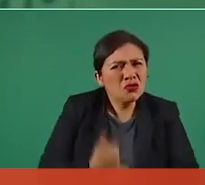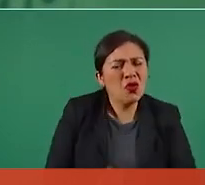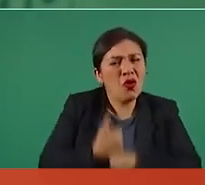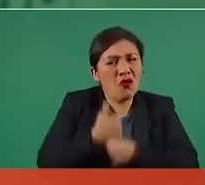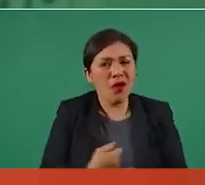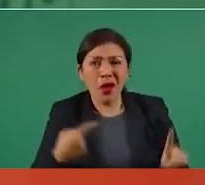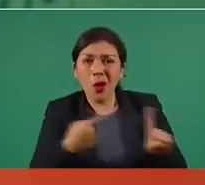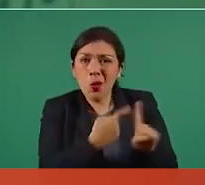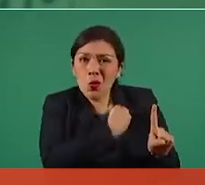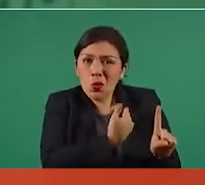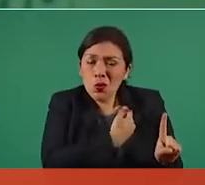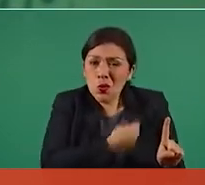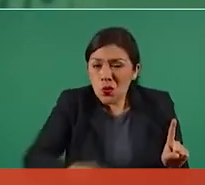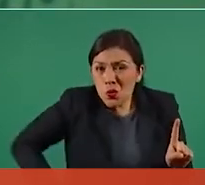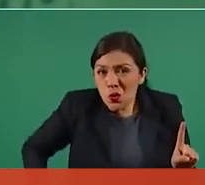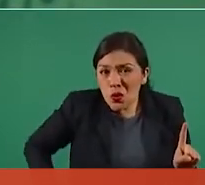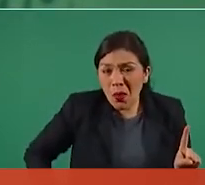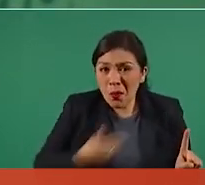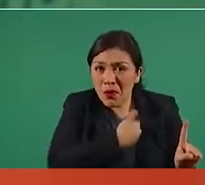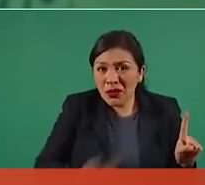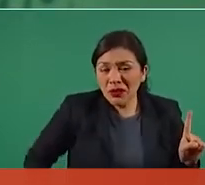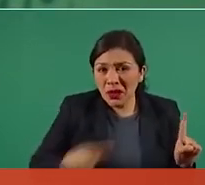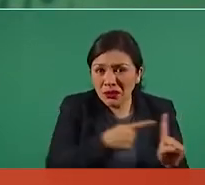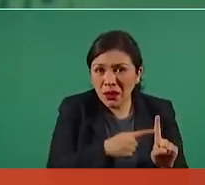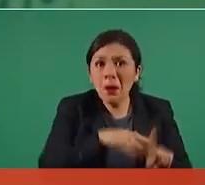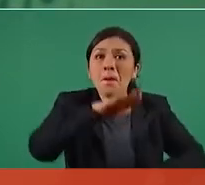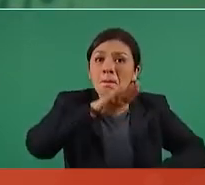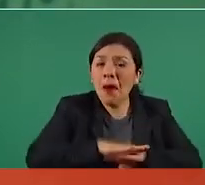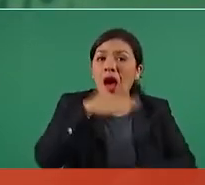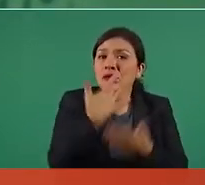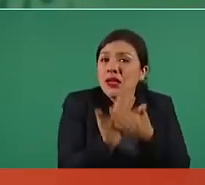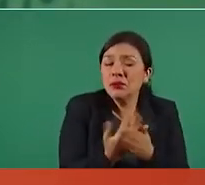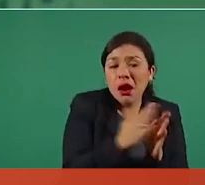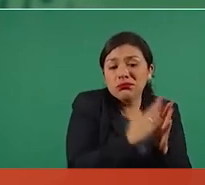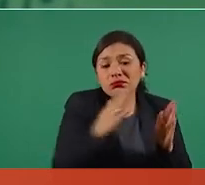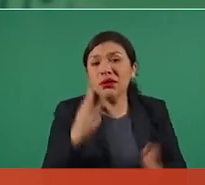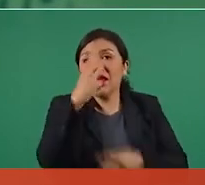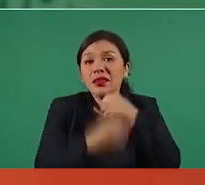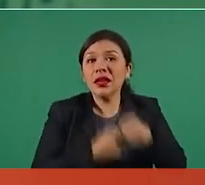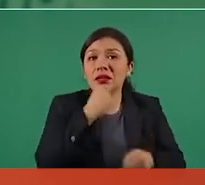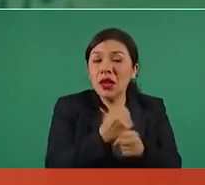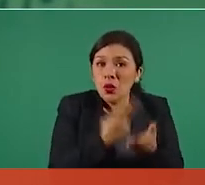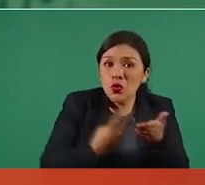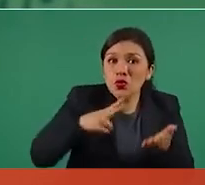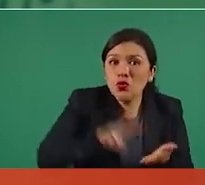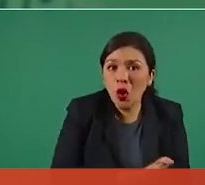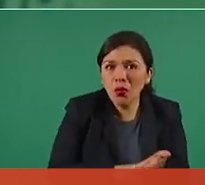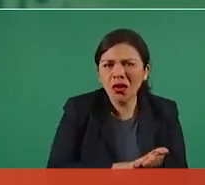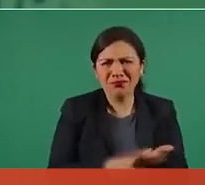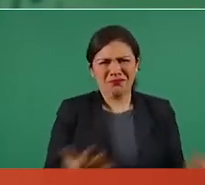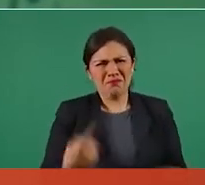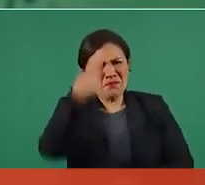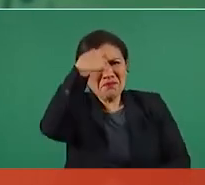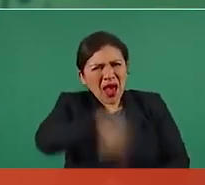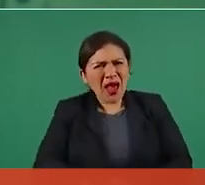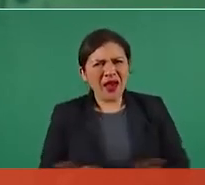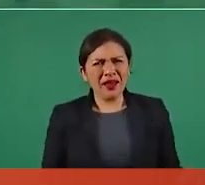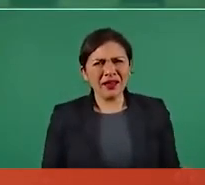¿Por qué esperar tres años para que siga